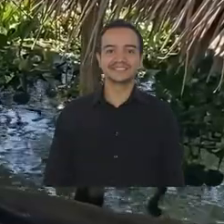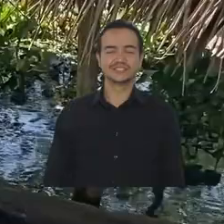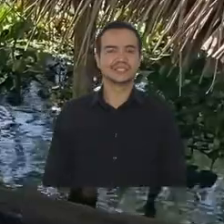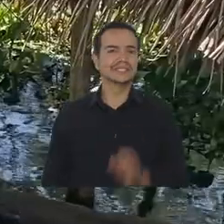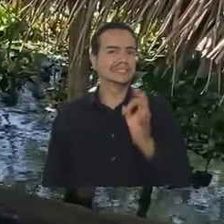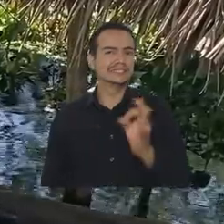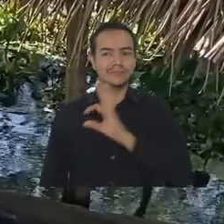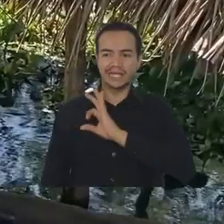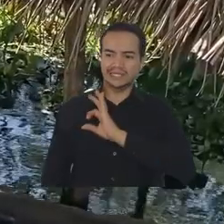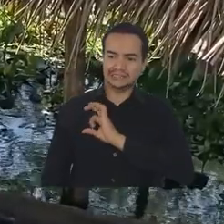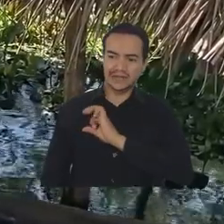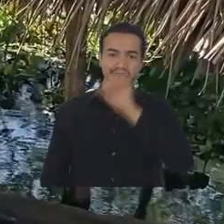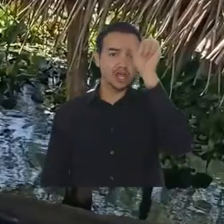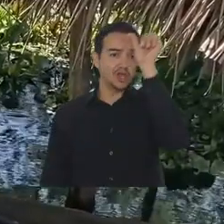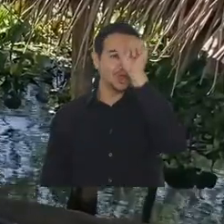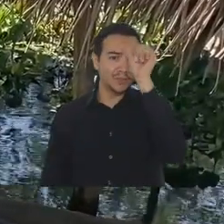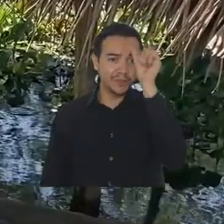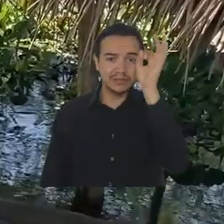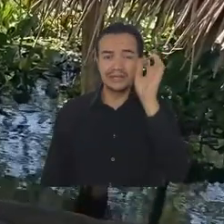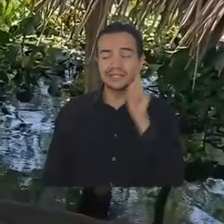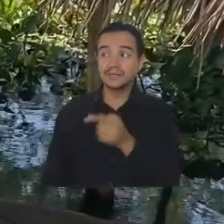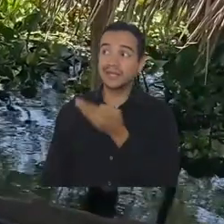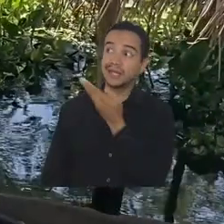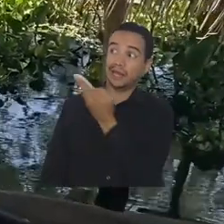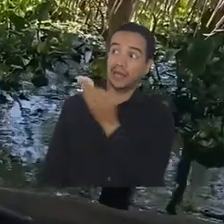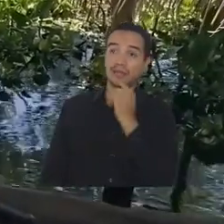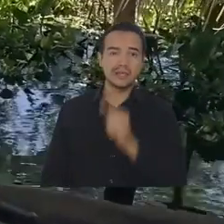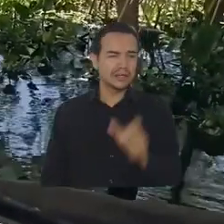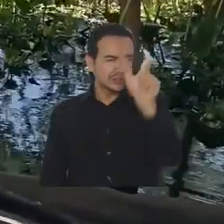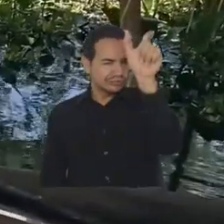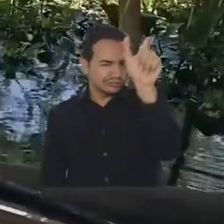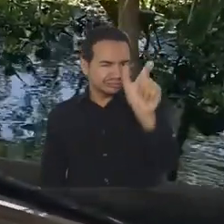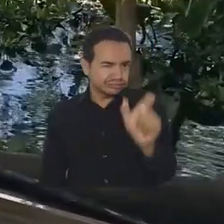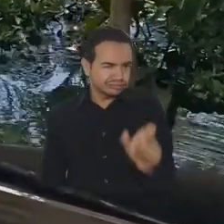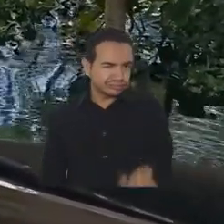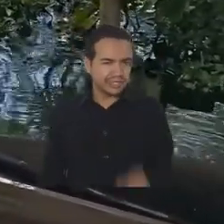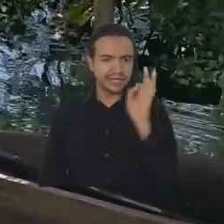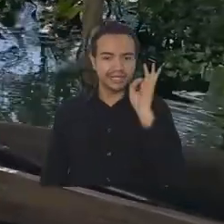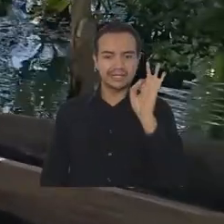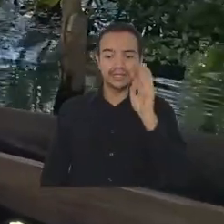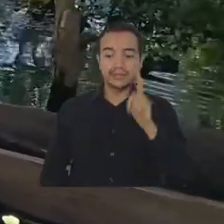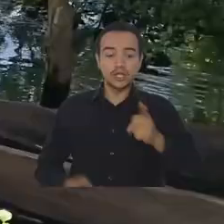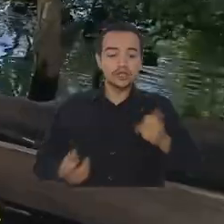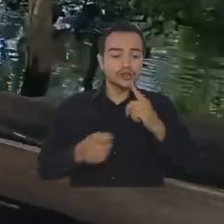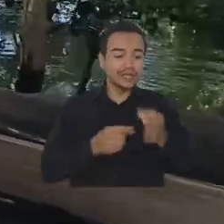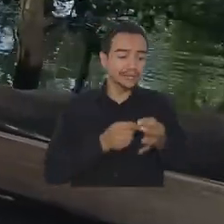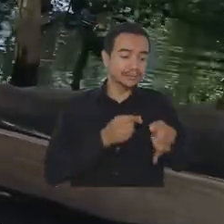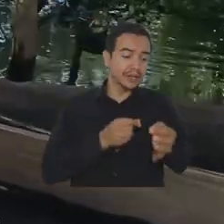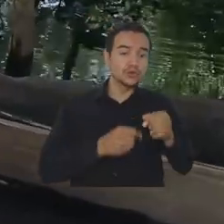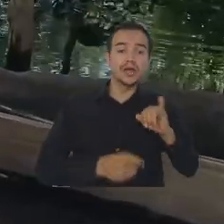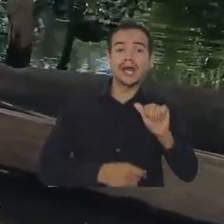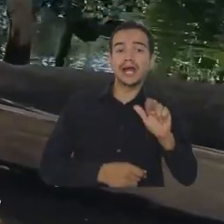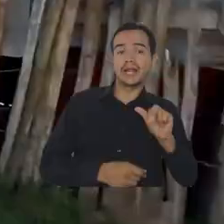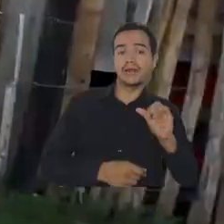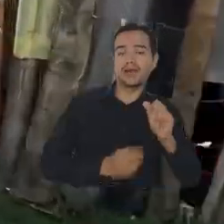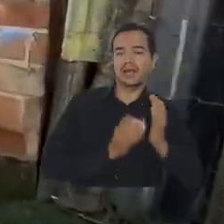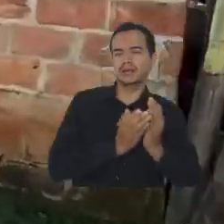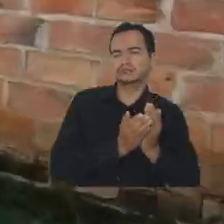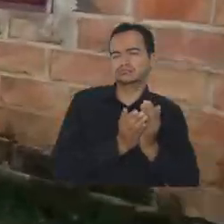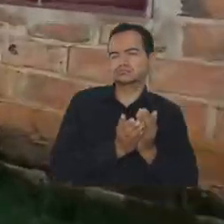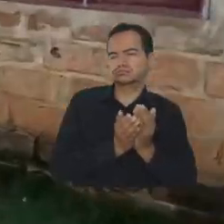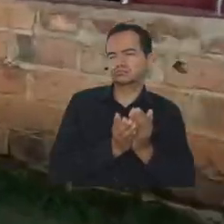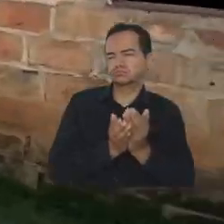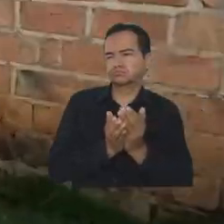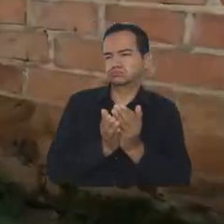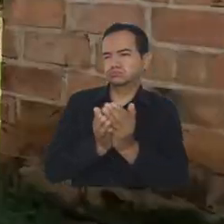Cada fin de semana, Minelvis Aragón Gómez viaja en canoa desde su vivienda ubicada en el corregimiento de Jaraba para llegar